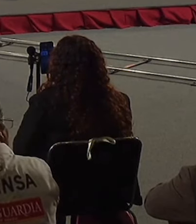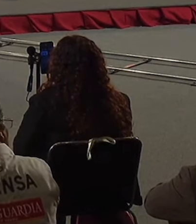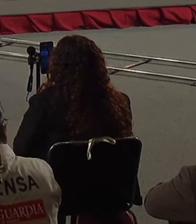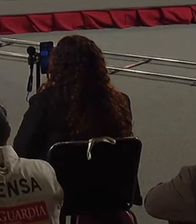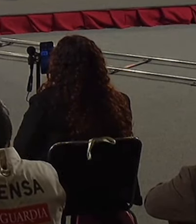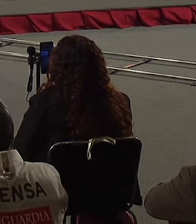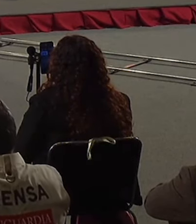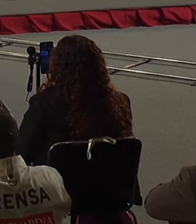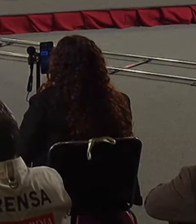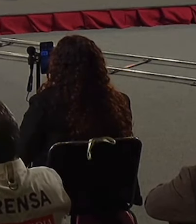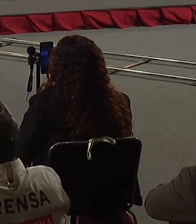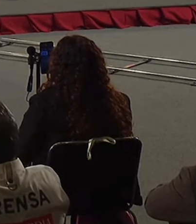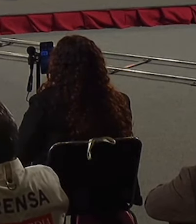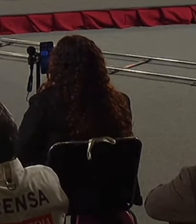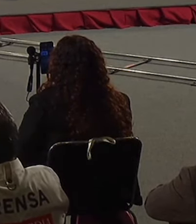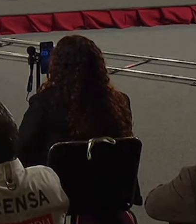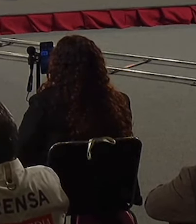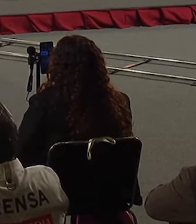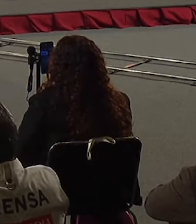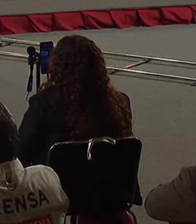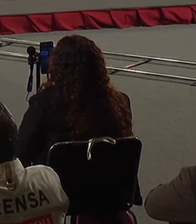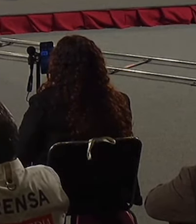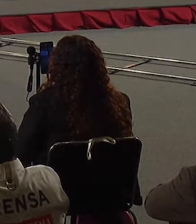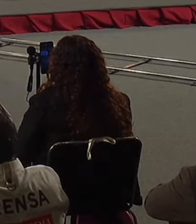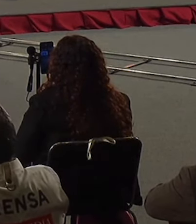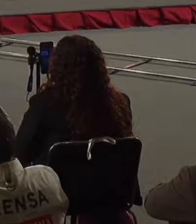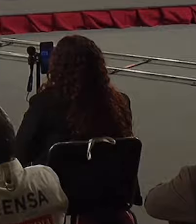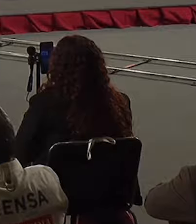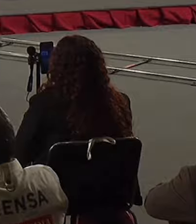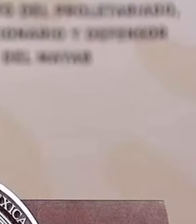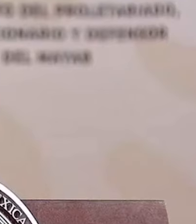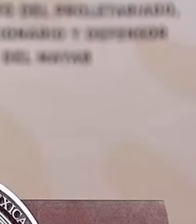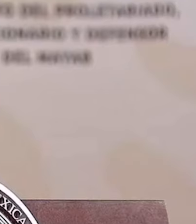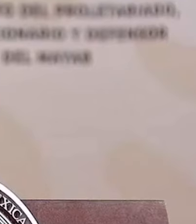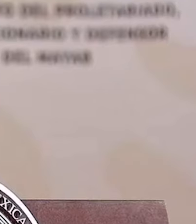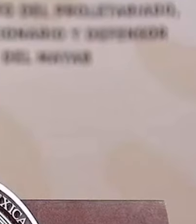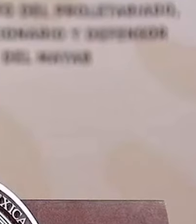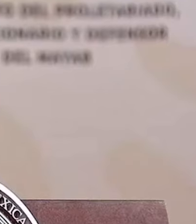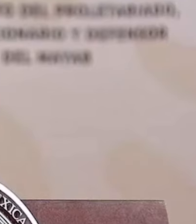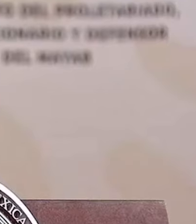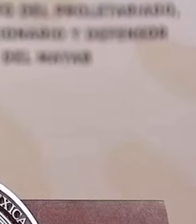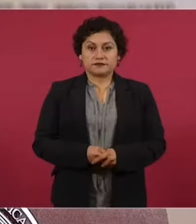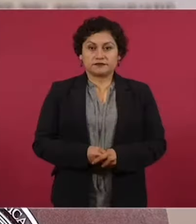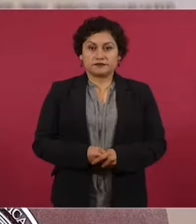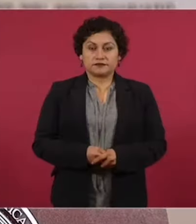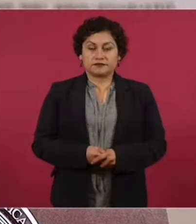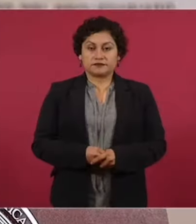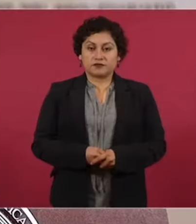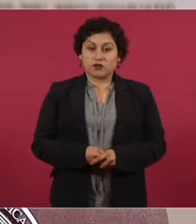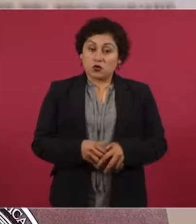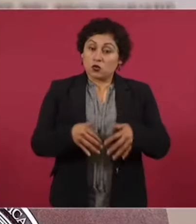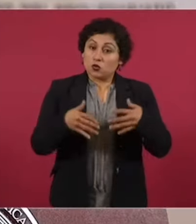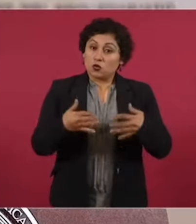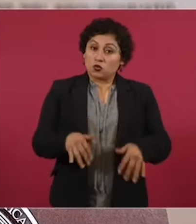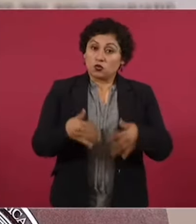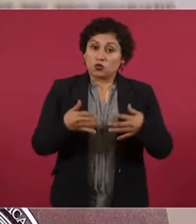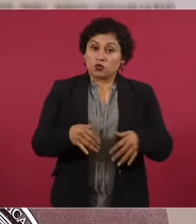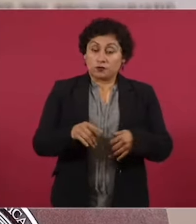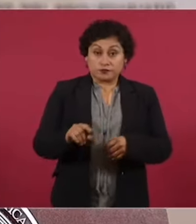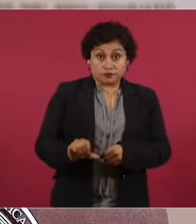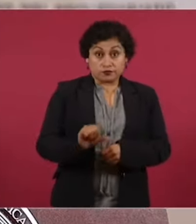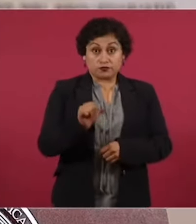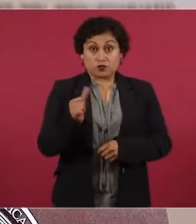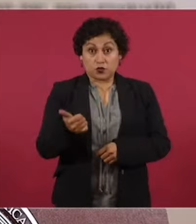Vaya, vaya testimonio de Gutiérrez vivo. Pero no es el único. Aquí, Eduardo Reis Gili,